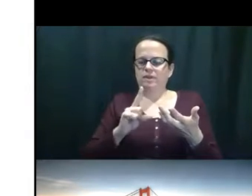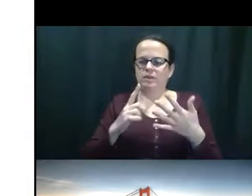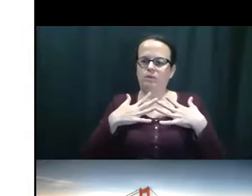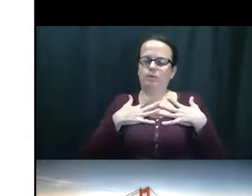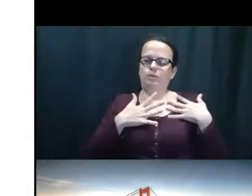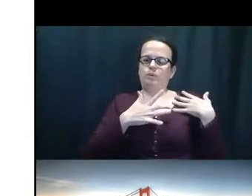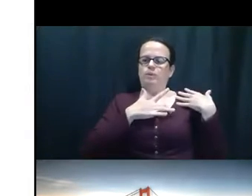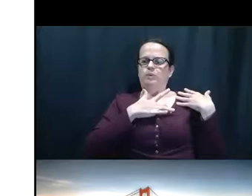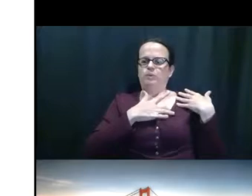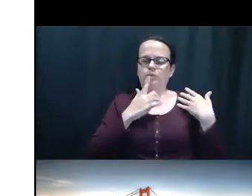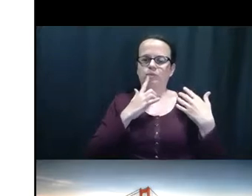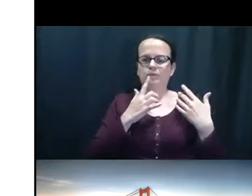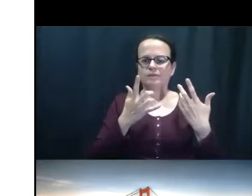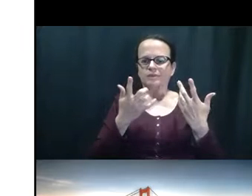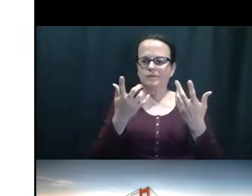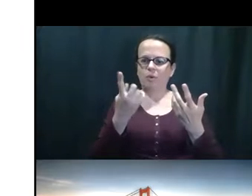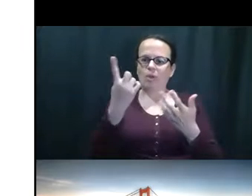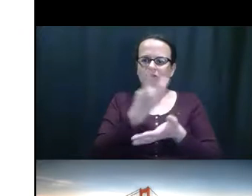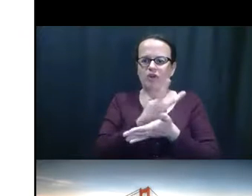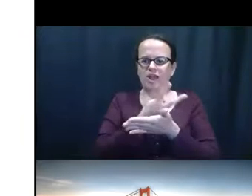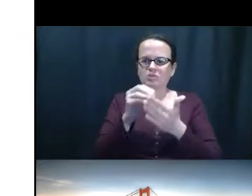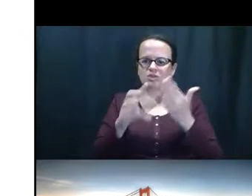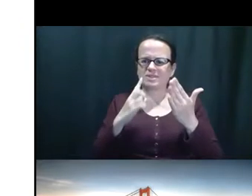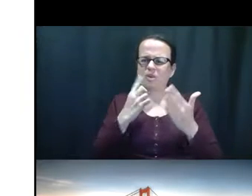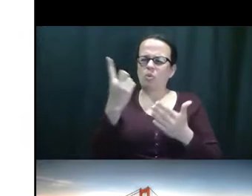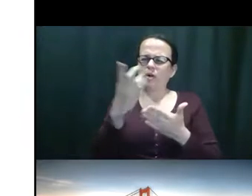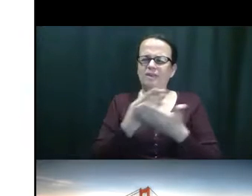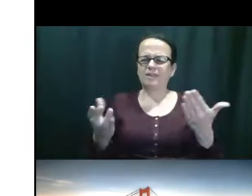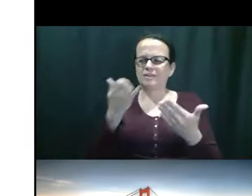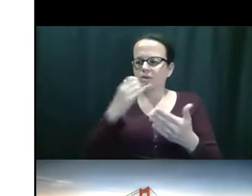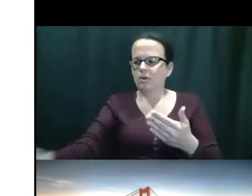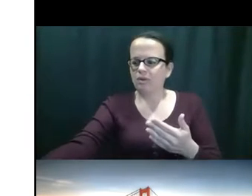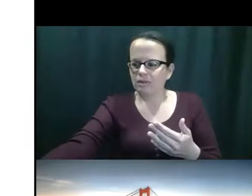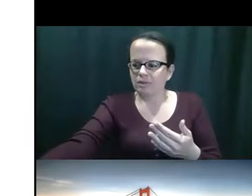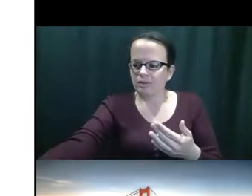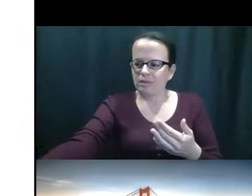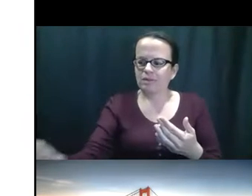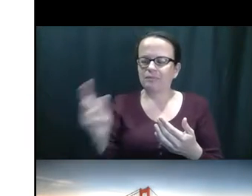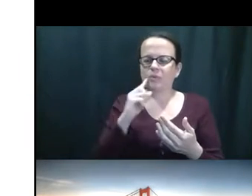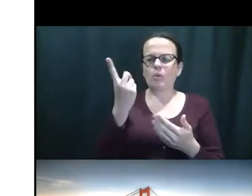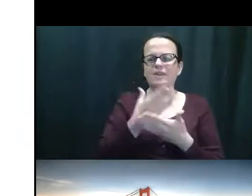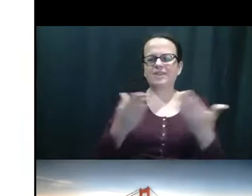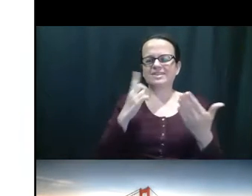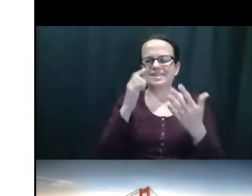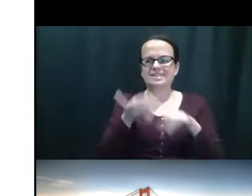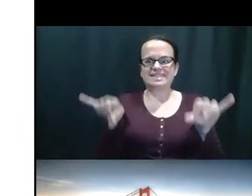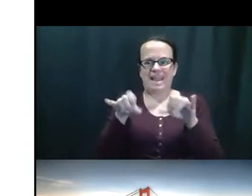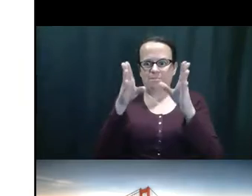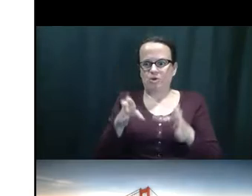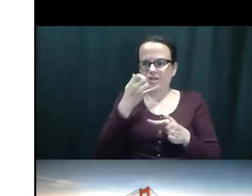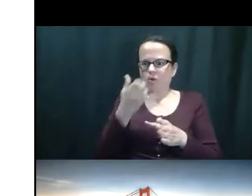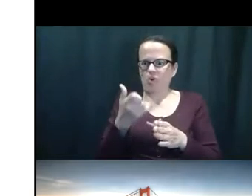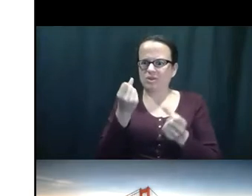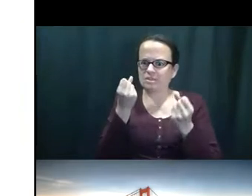nos ayuda, que es muy triste. Así que una de las llamadas que hemos recibido